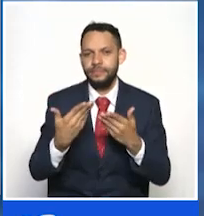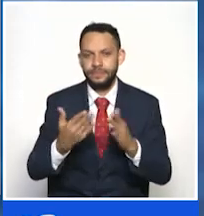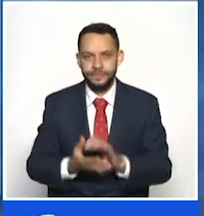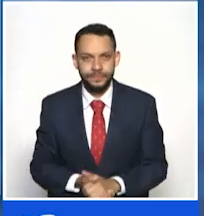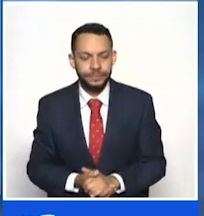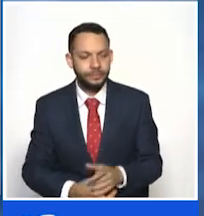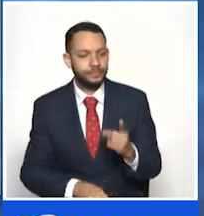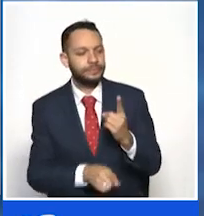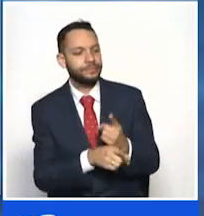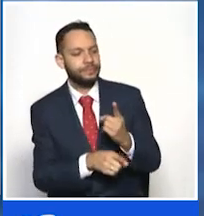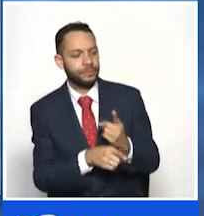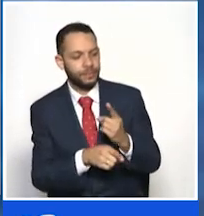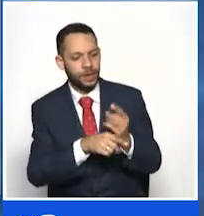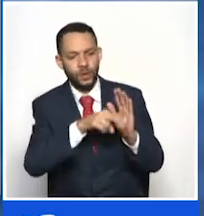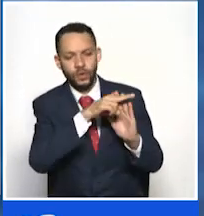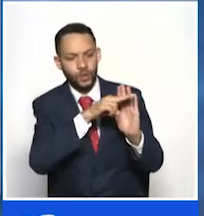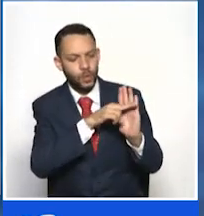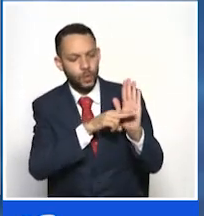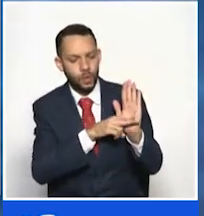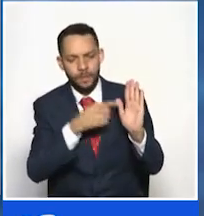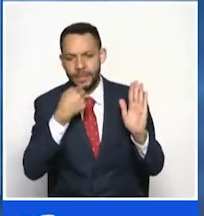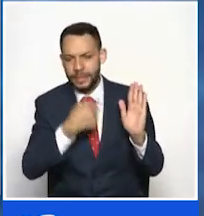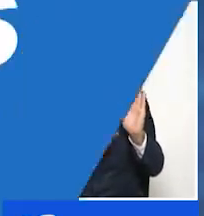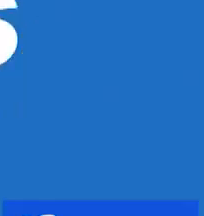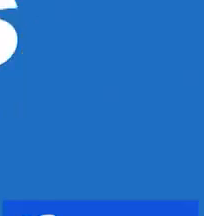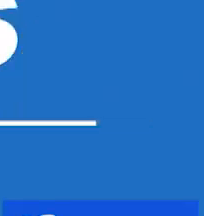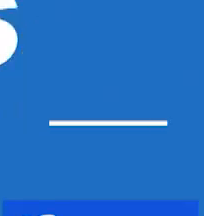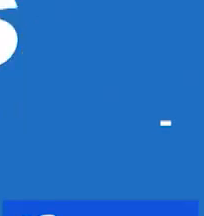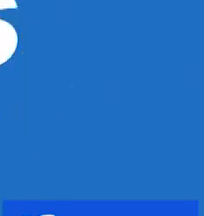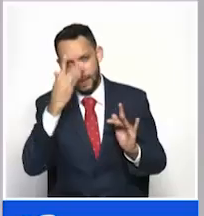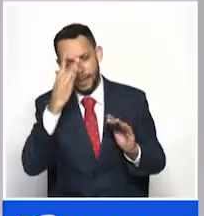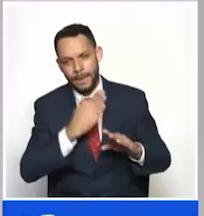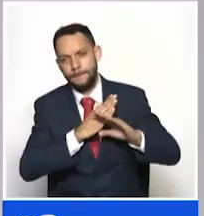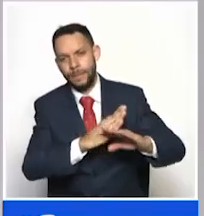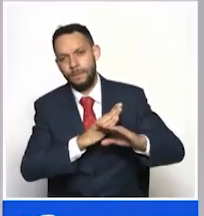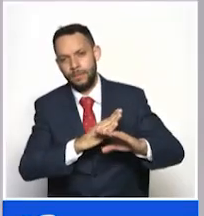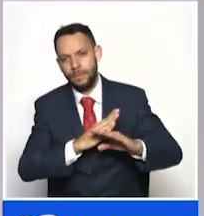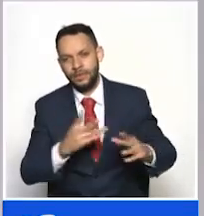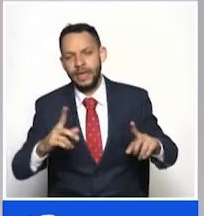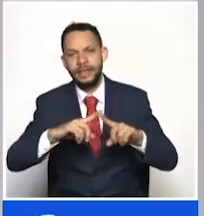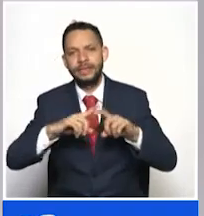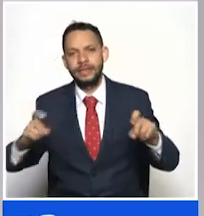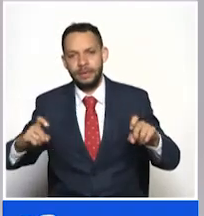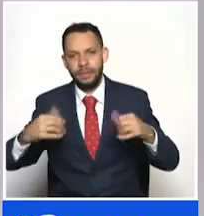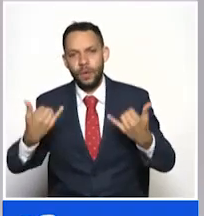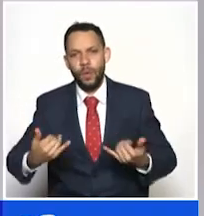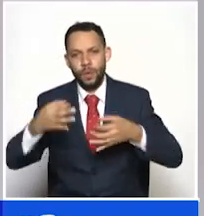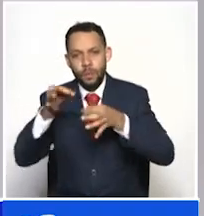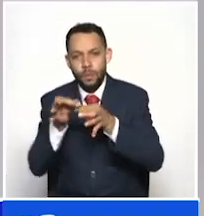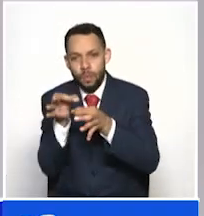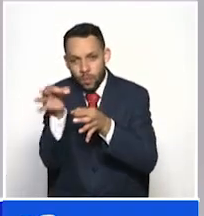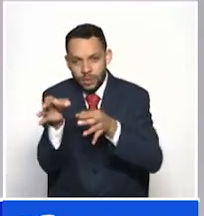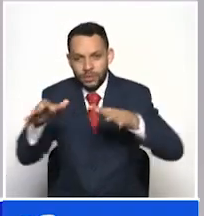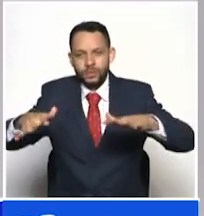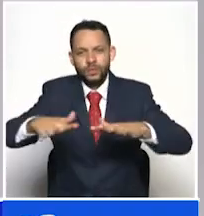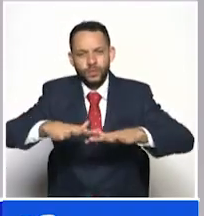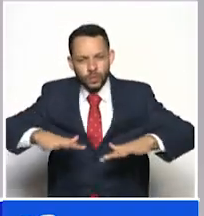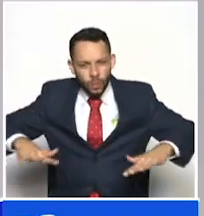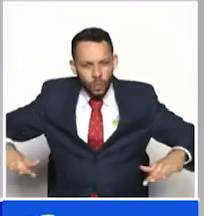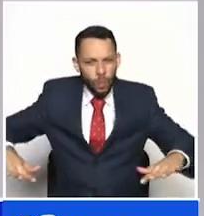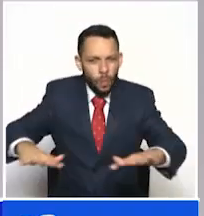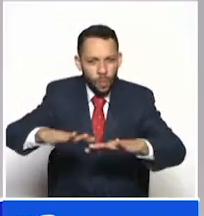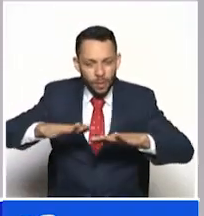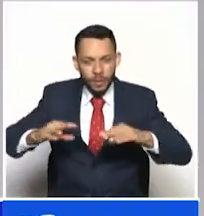Bueno, las medidas se tomaron, digamos, por la condición que tiene en este momento el municipio de Salento.